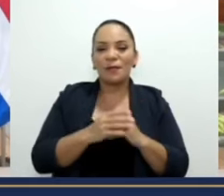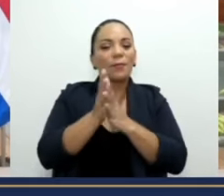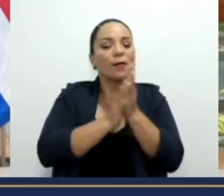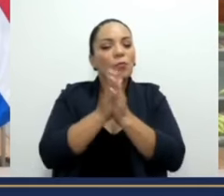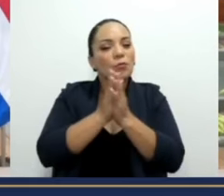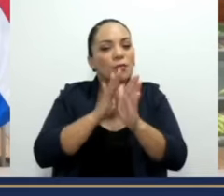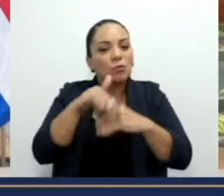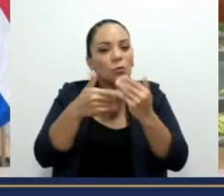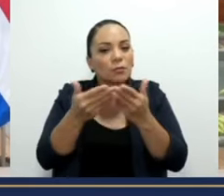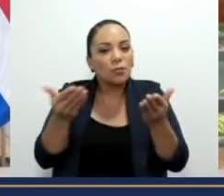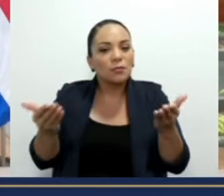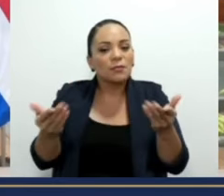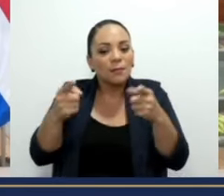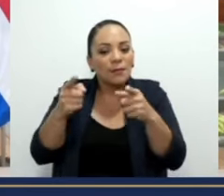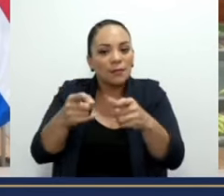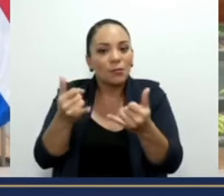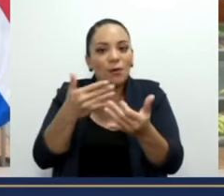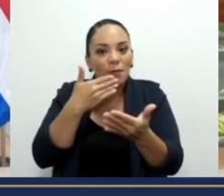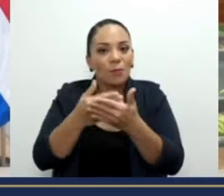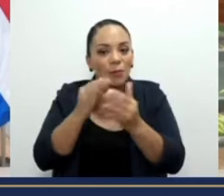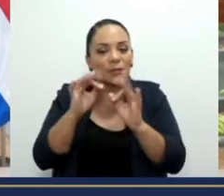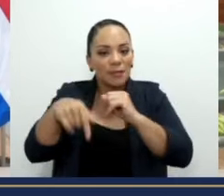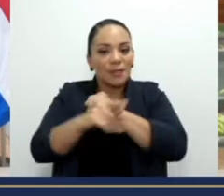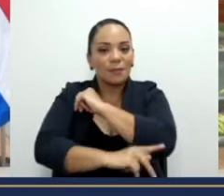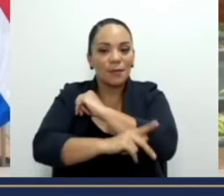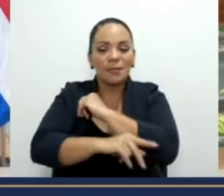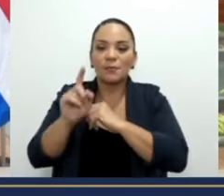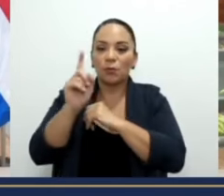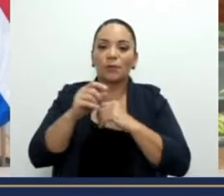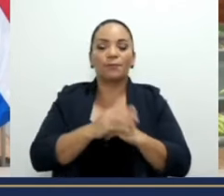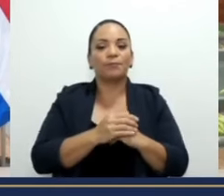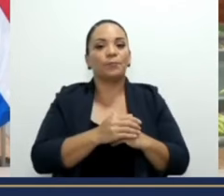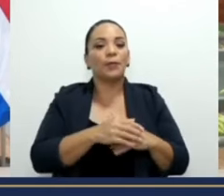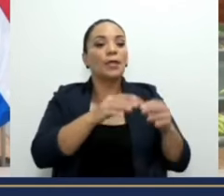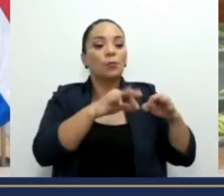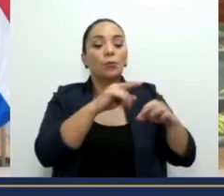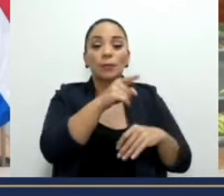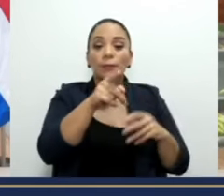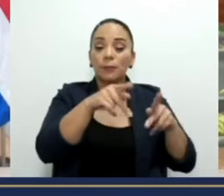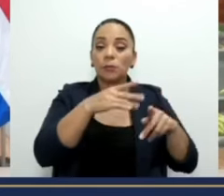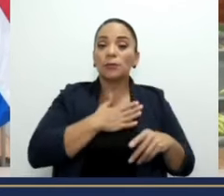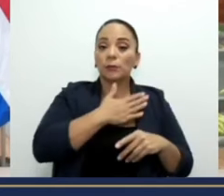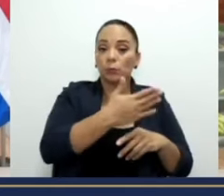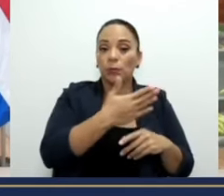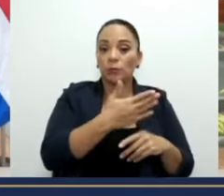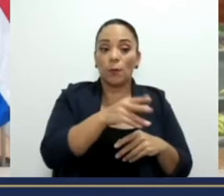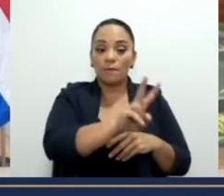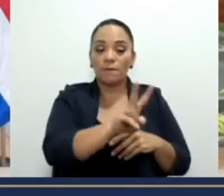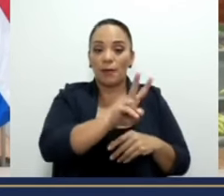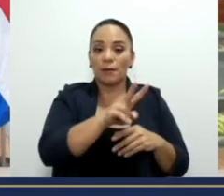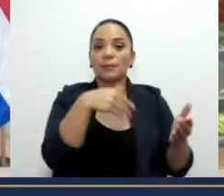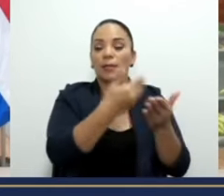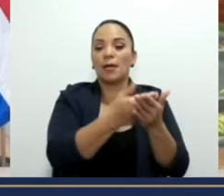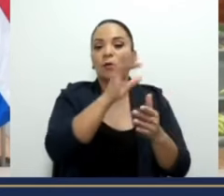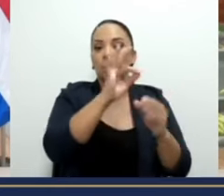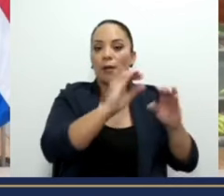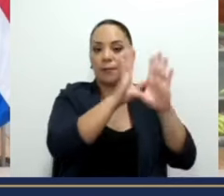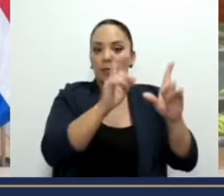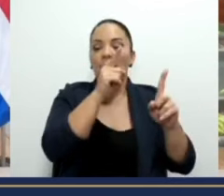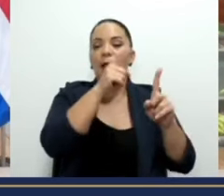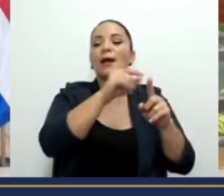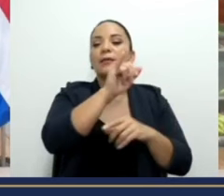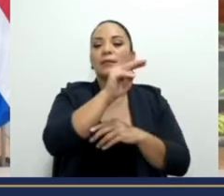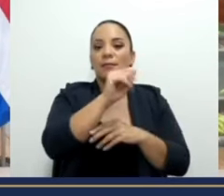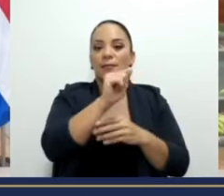estas cosas que están pasando bien en el país? Estar dispuesto y acercarse el viernes a partir de las 9 de la mañana a Lina de San Ramón, para que